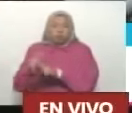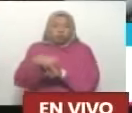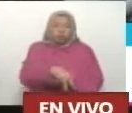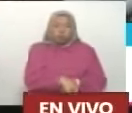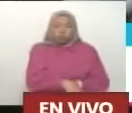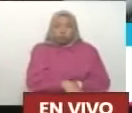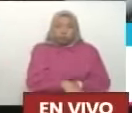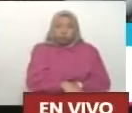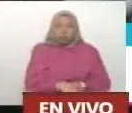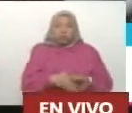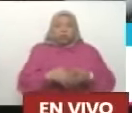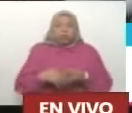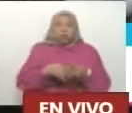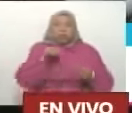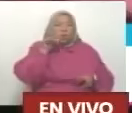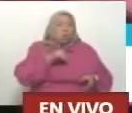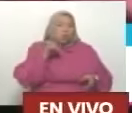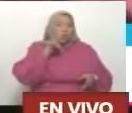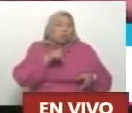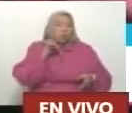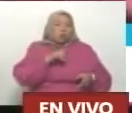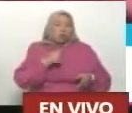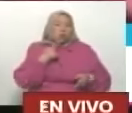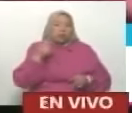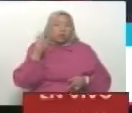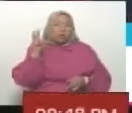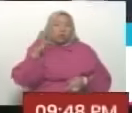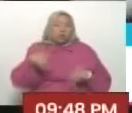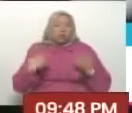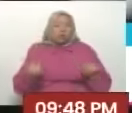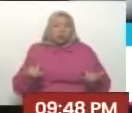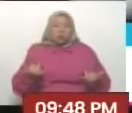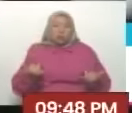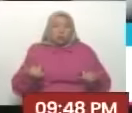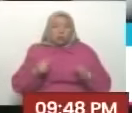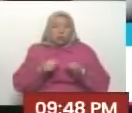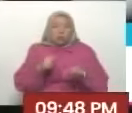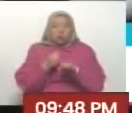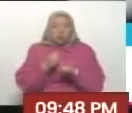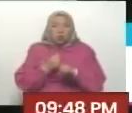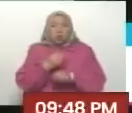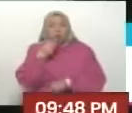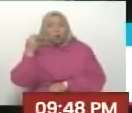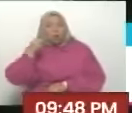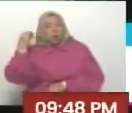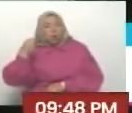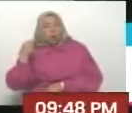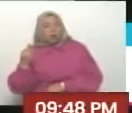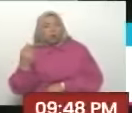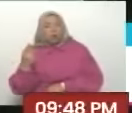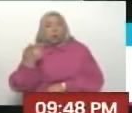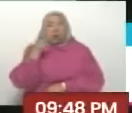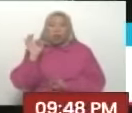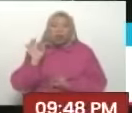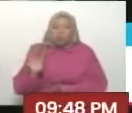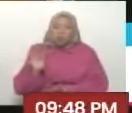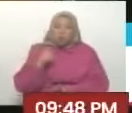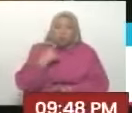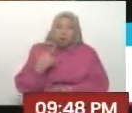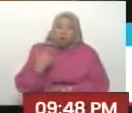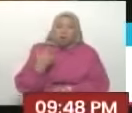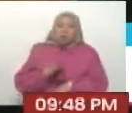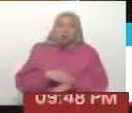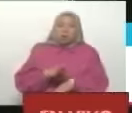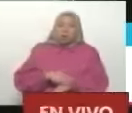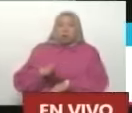gobernar con sus mentiras y con barbaridades, aquí seguimos los jóvenes diciendo la verdad, diciendo,